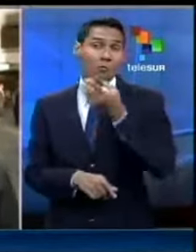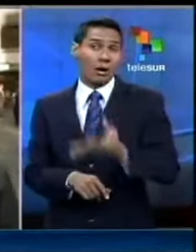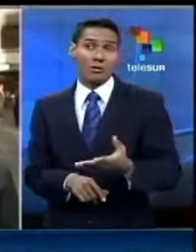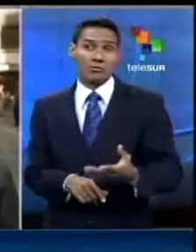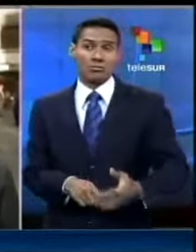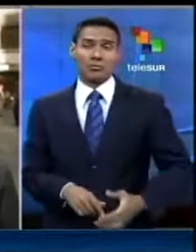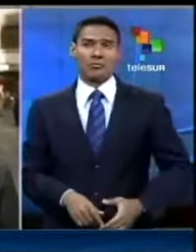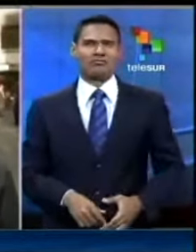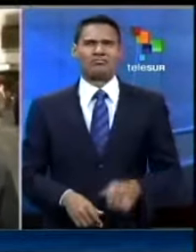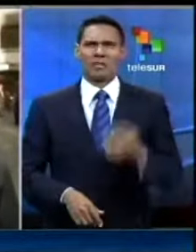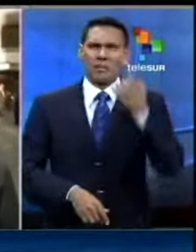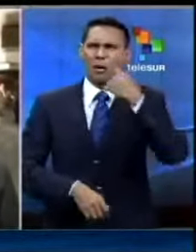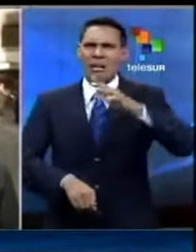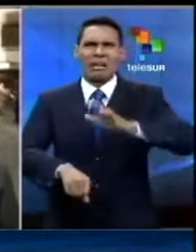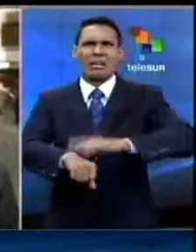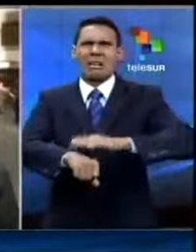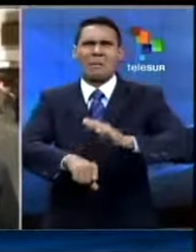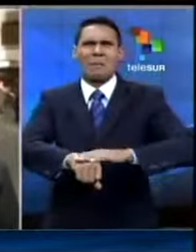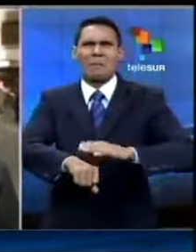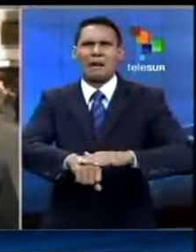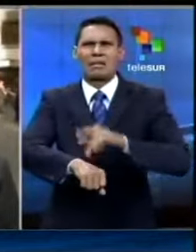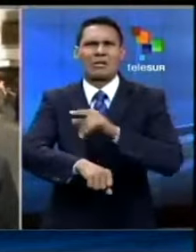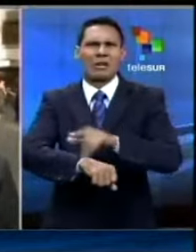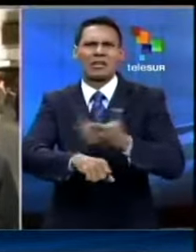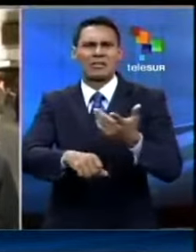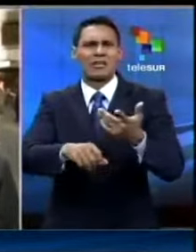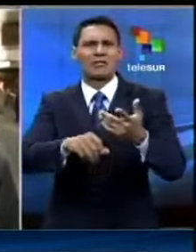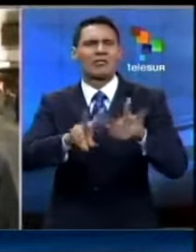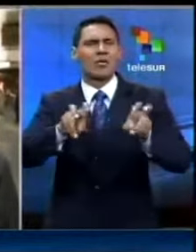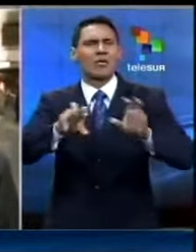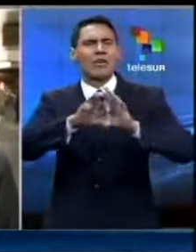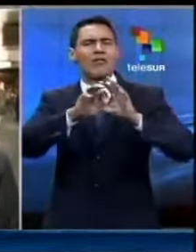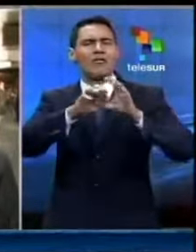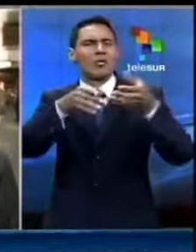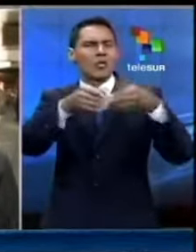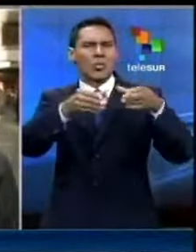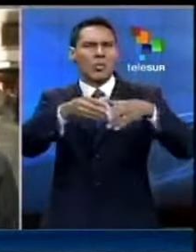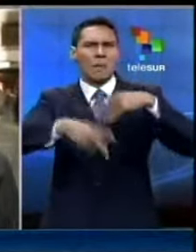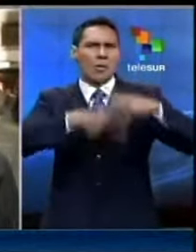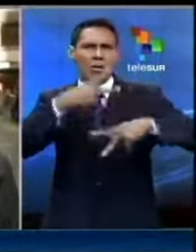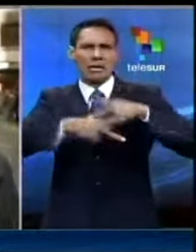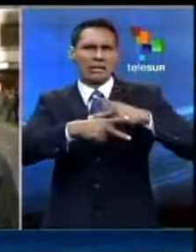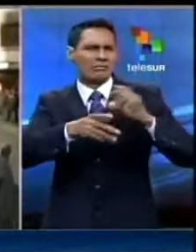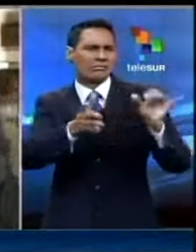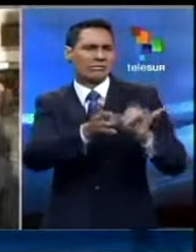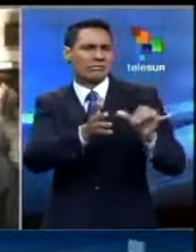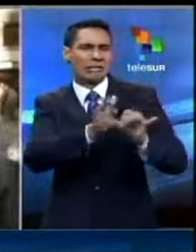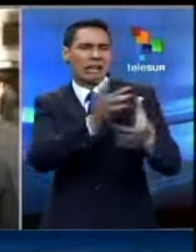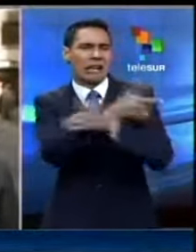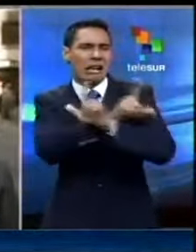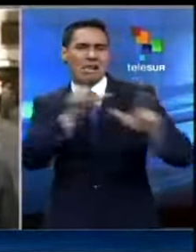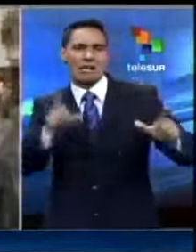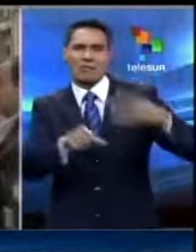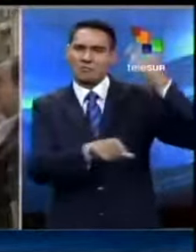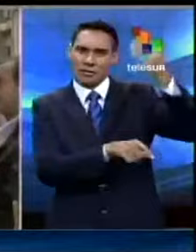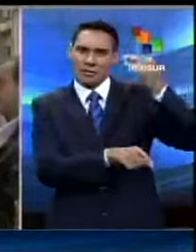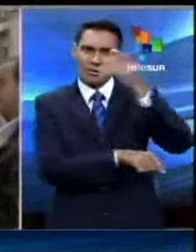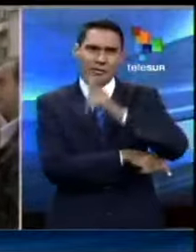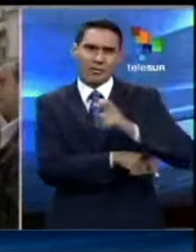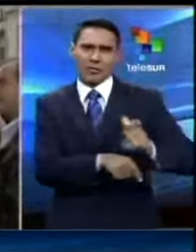qué sucede con esas formaciones políticas cercanas a la expresión, a la libre expresión popular.